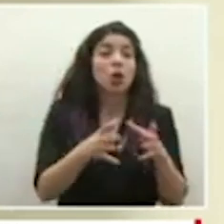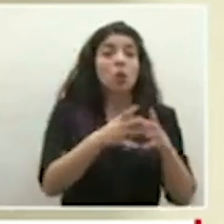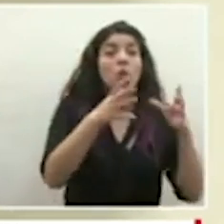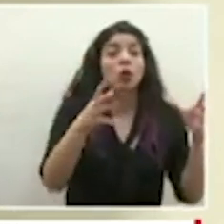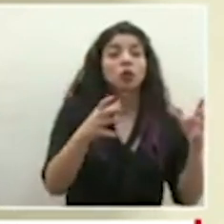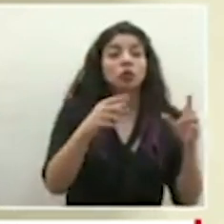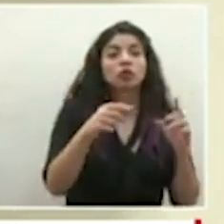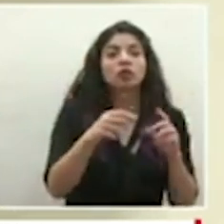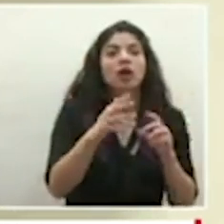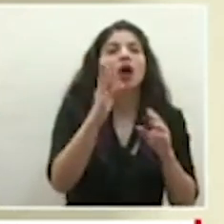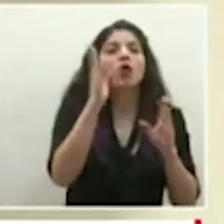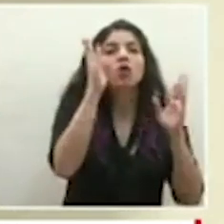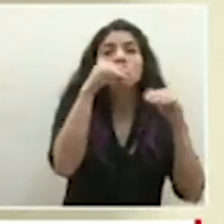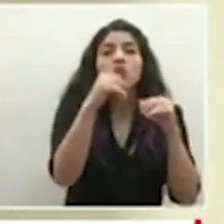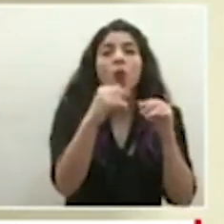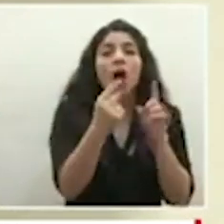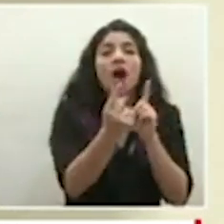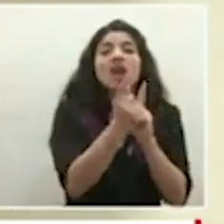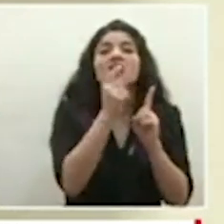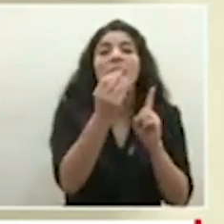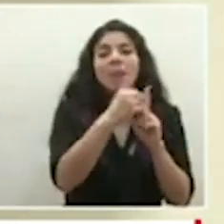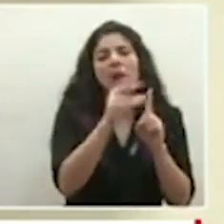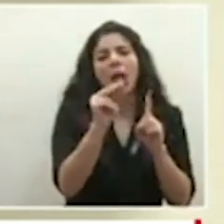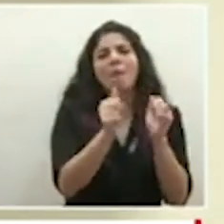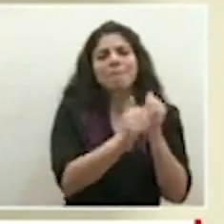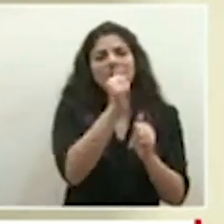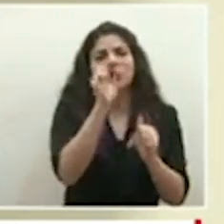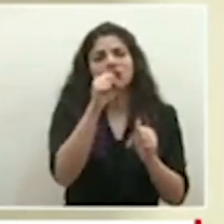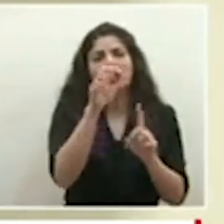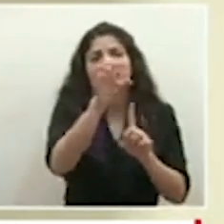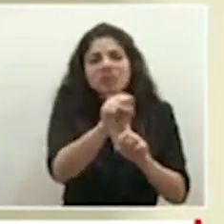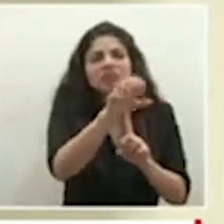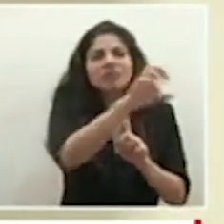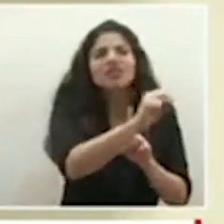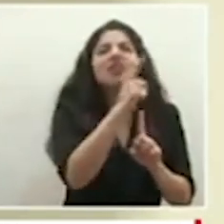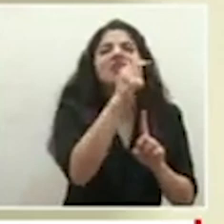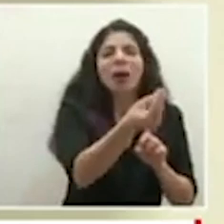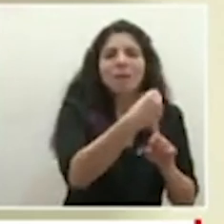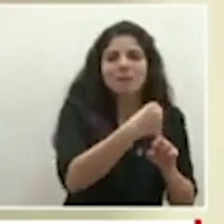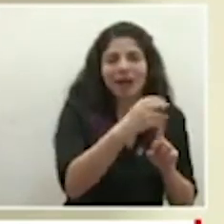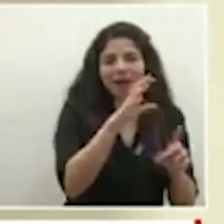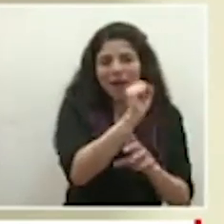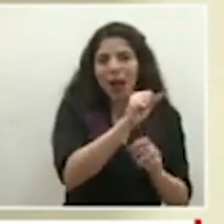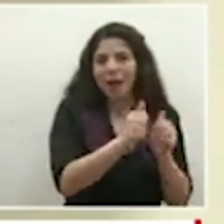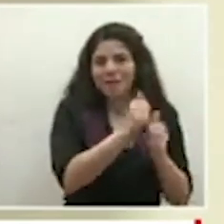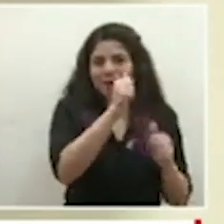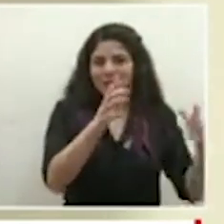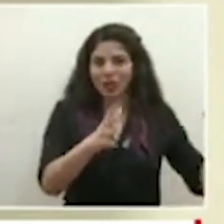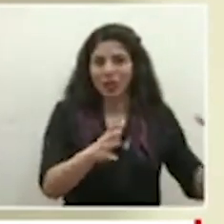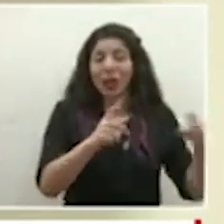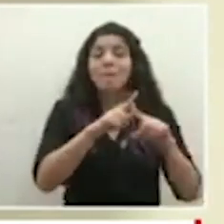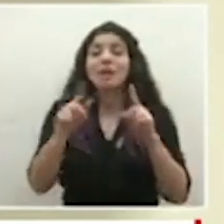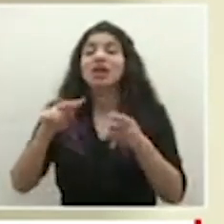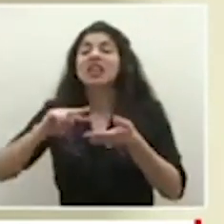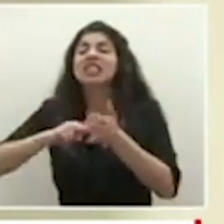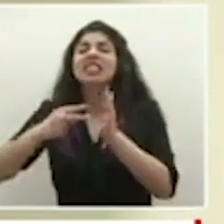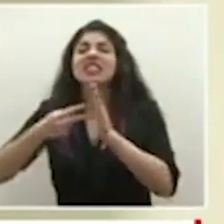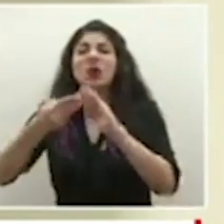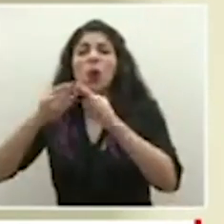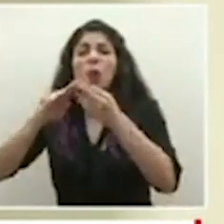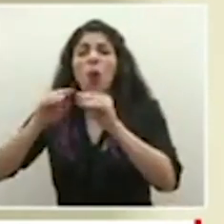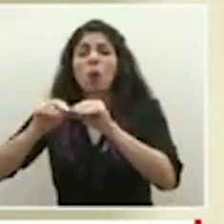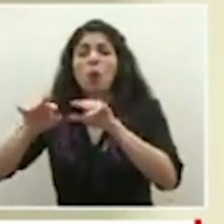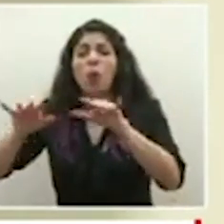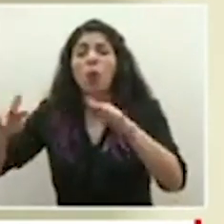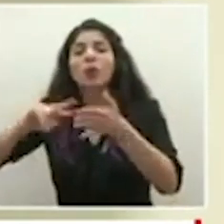secundarios que no tengan un nexo así que el asunto de transmisión comunitaria significa ese reto de que no perdamos la trazabilidad en la gran mayoría